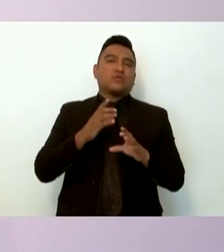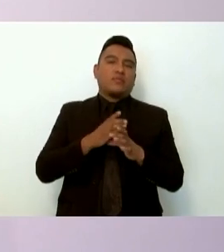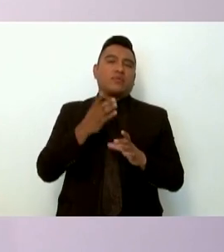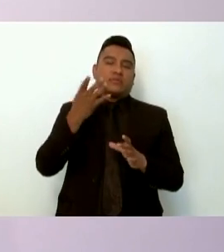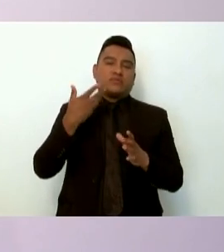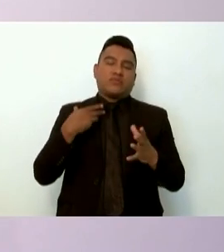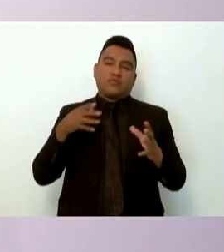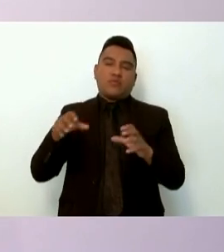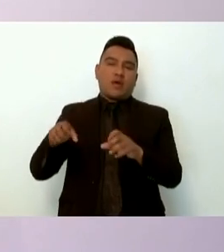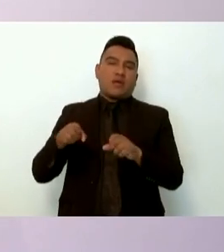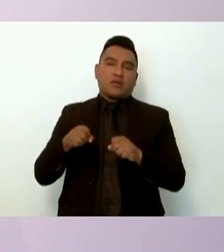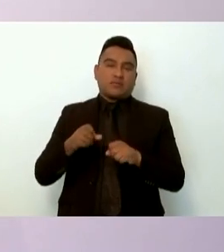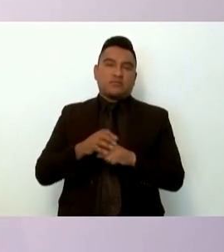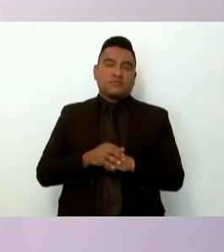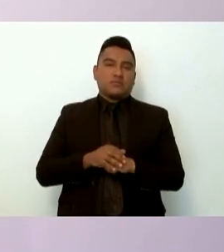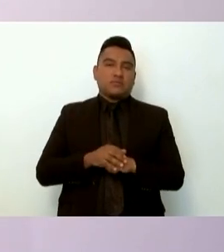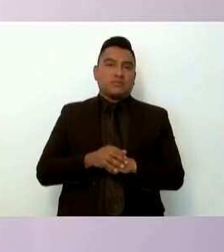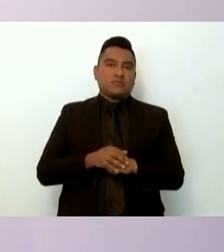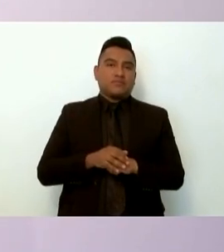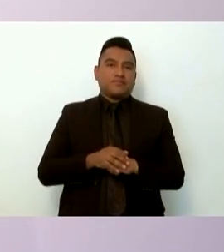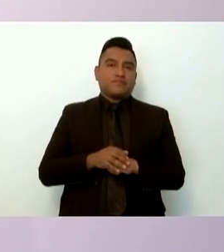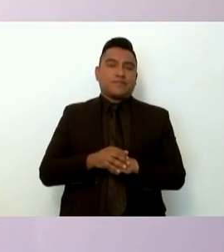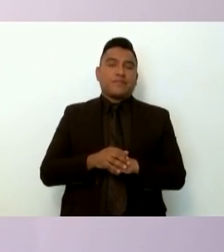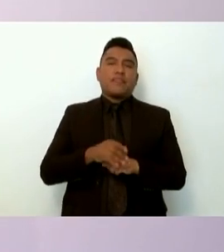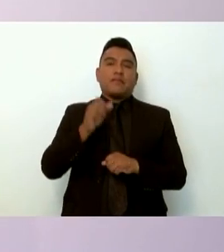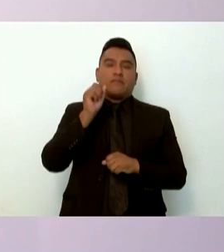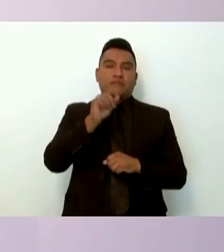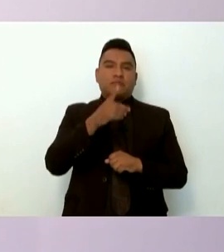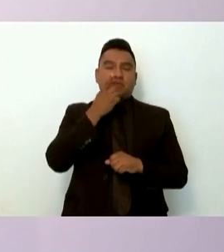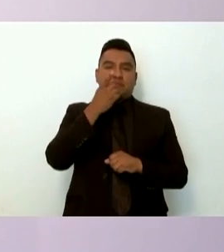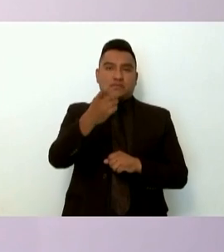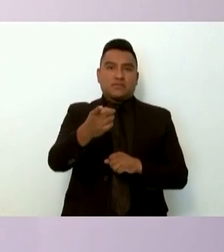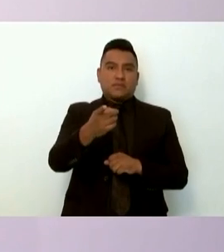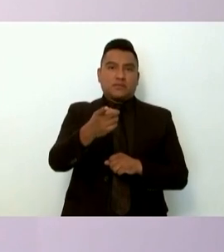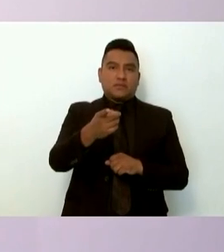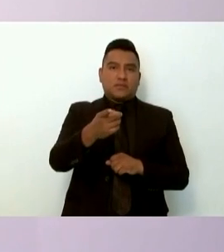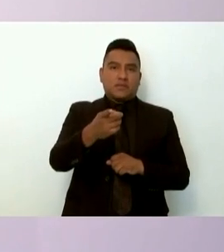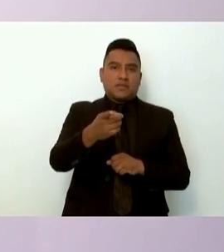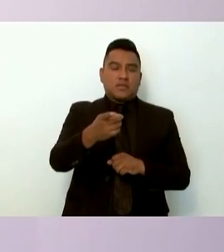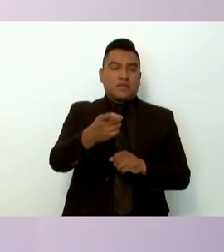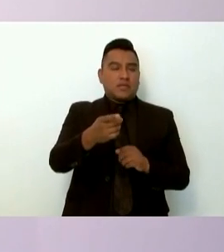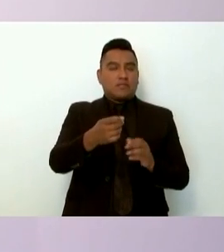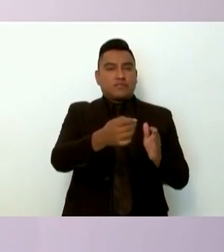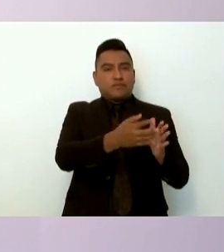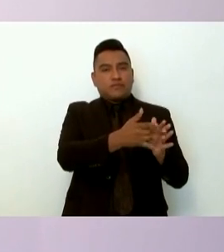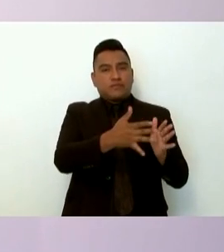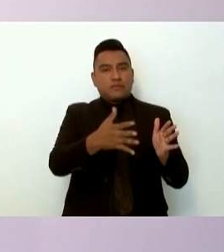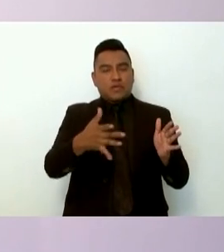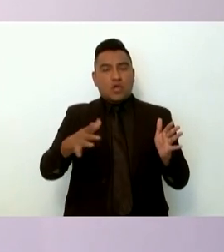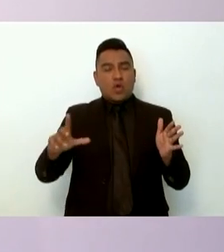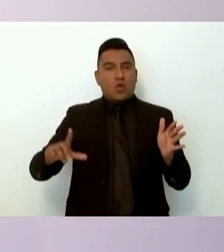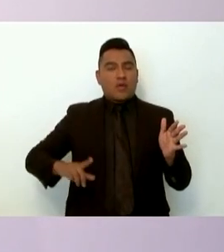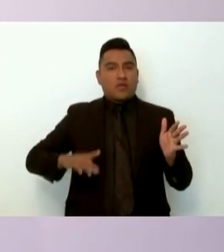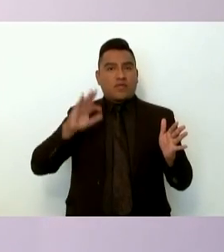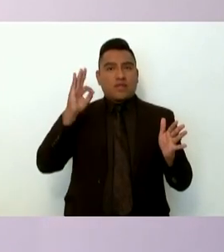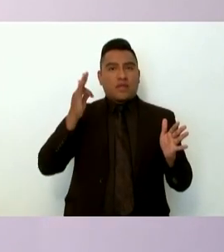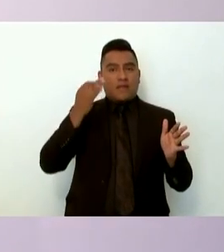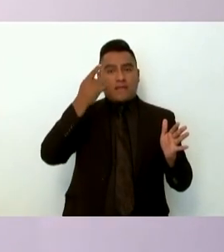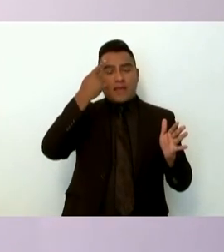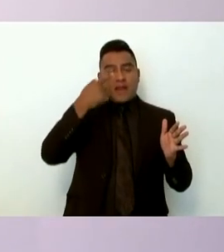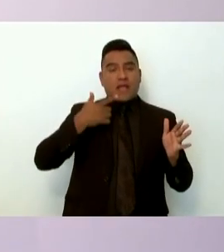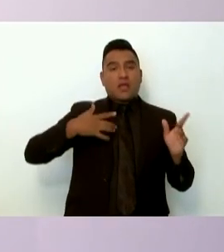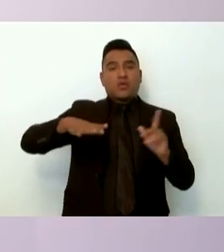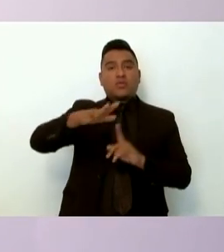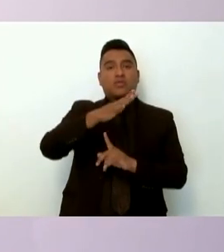y señalar que la verdad histórica fue una construcción desde el gobierno federal para legitimar socialmente